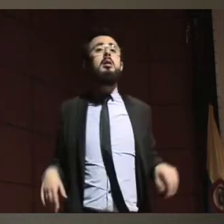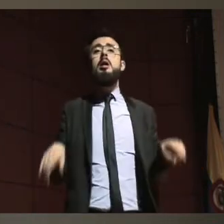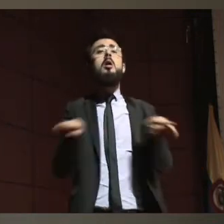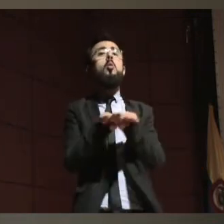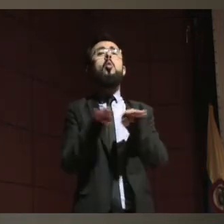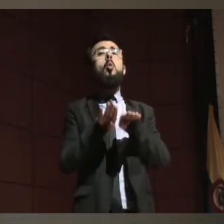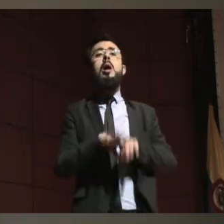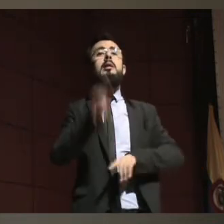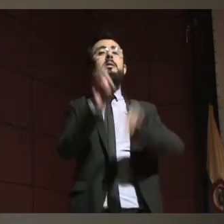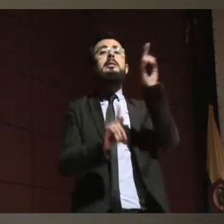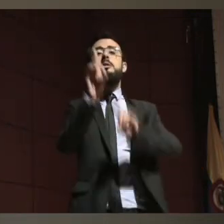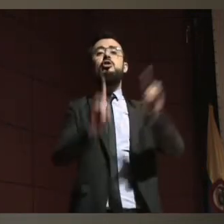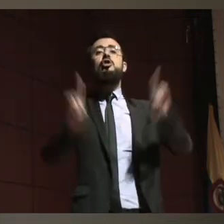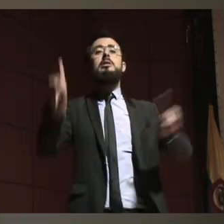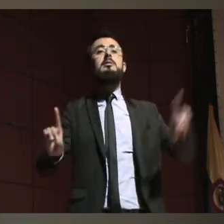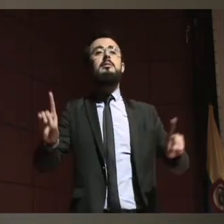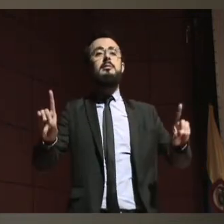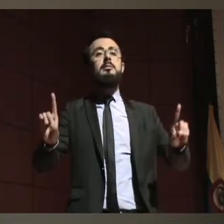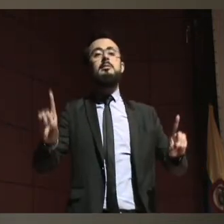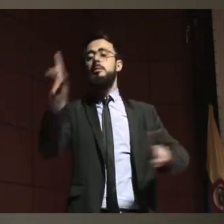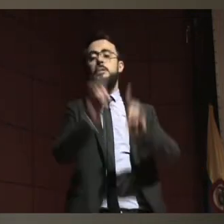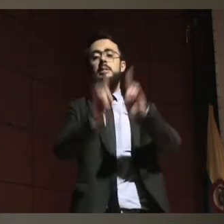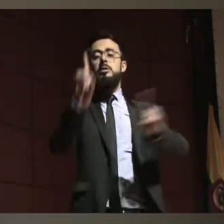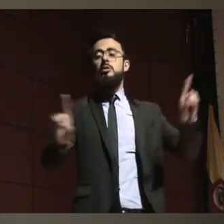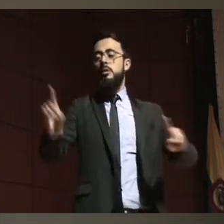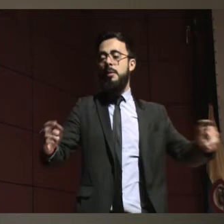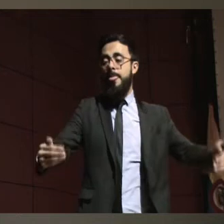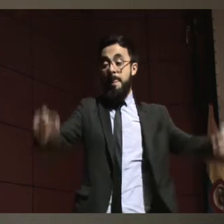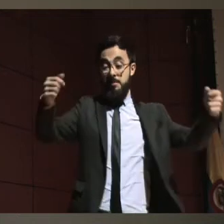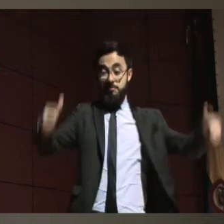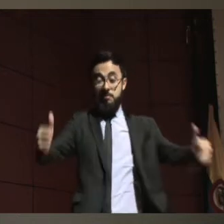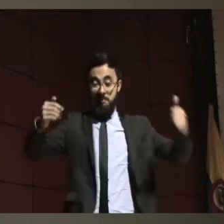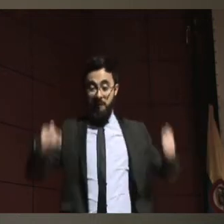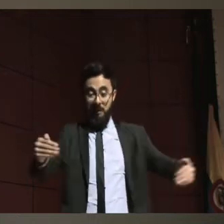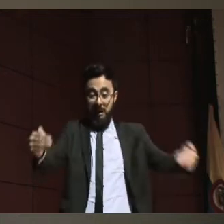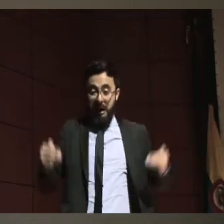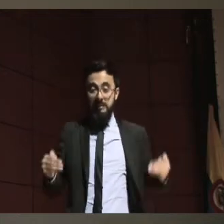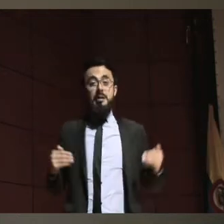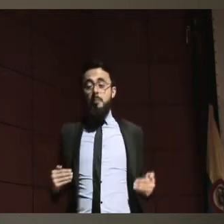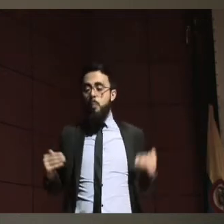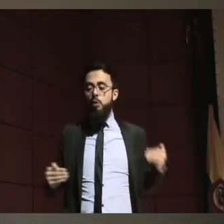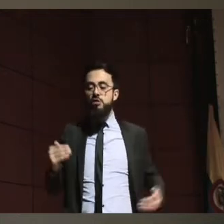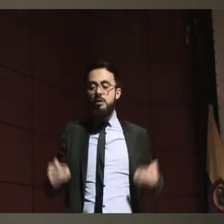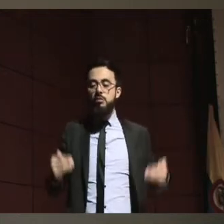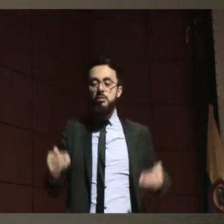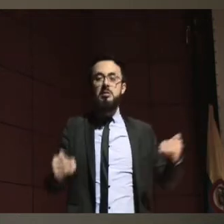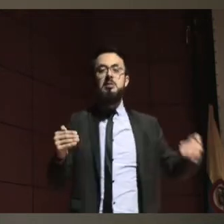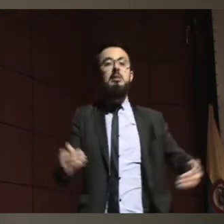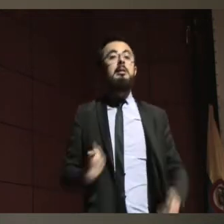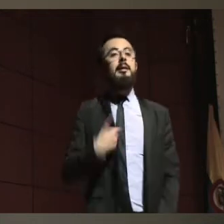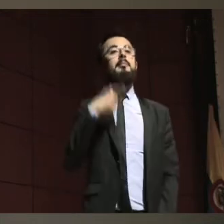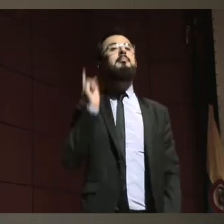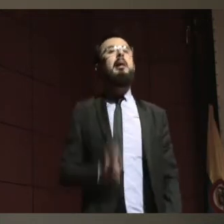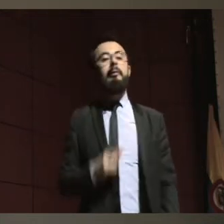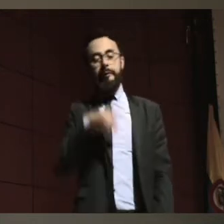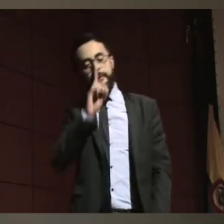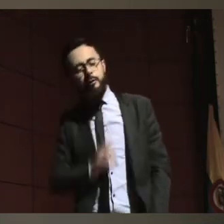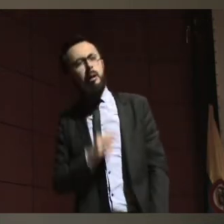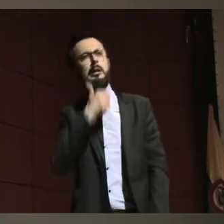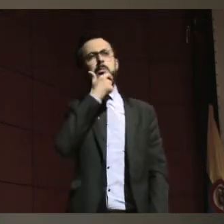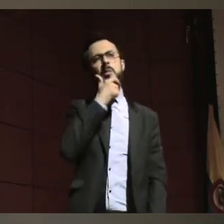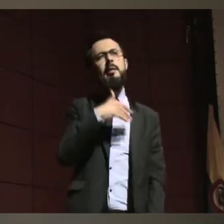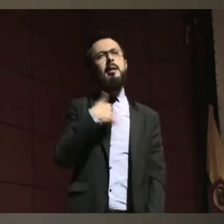las más importantes de su vida. Entonces tiene que tomar decisiones con relación a su salud, a su